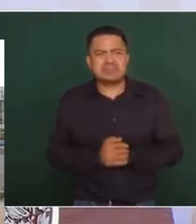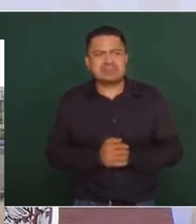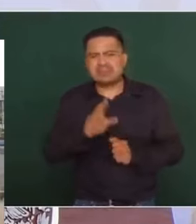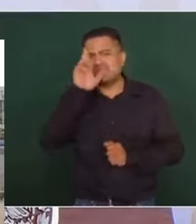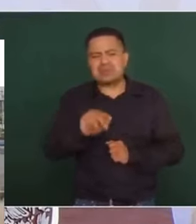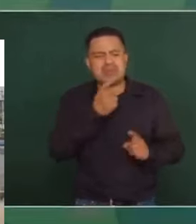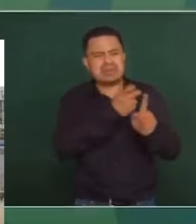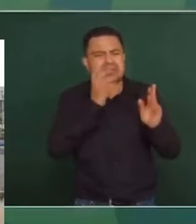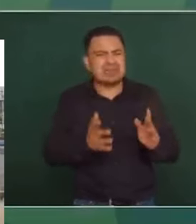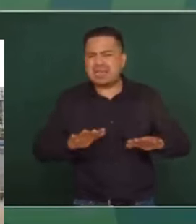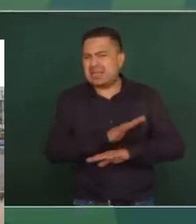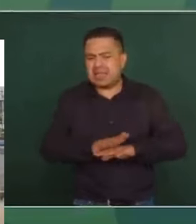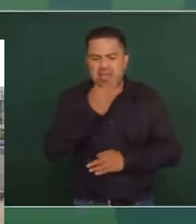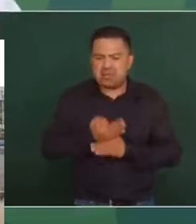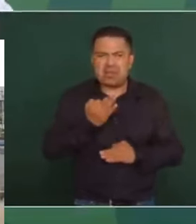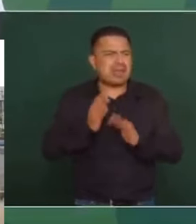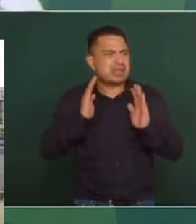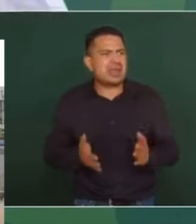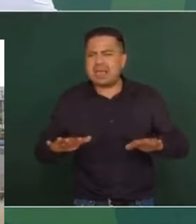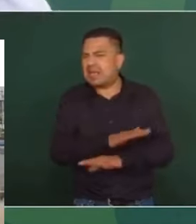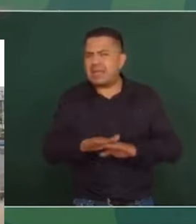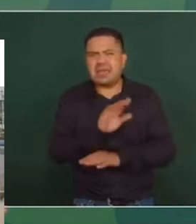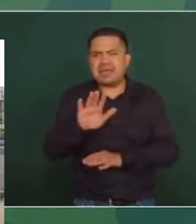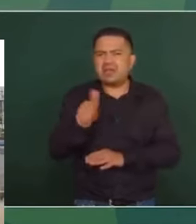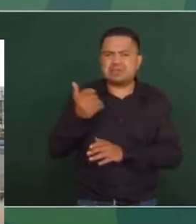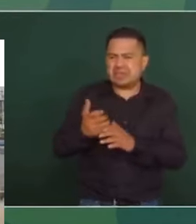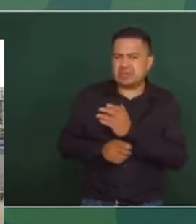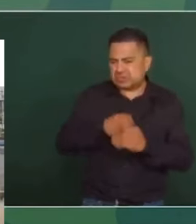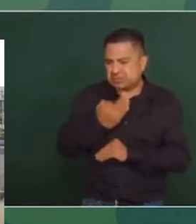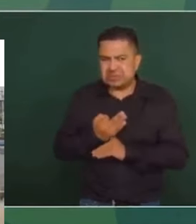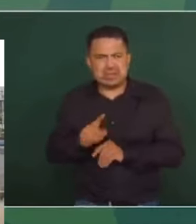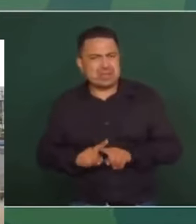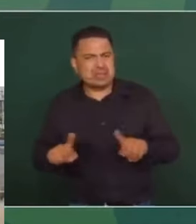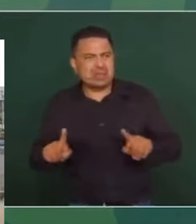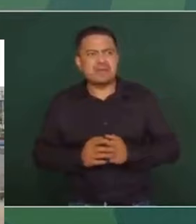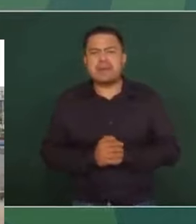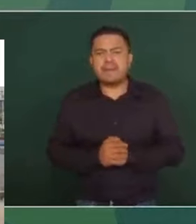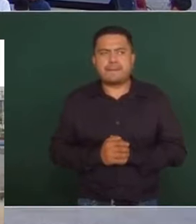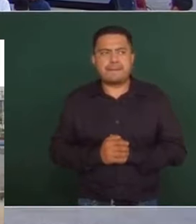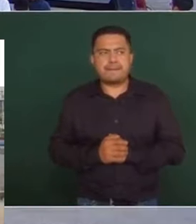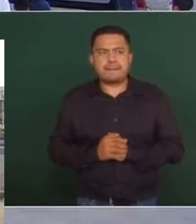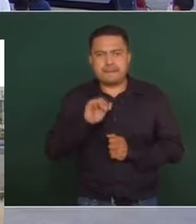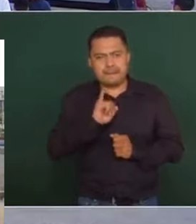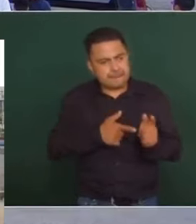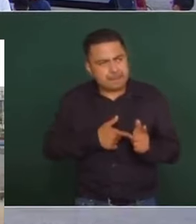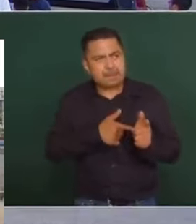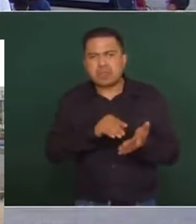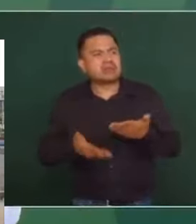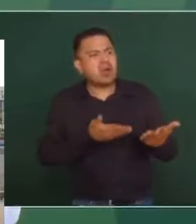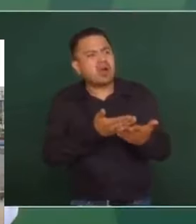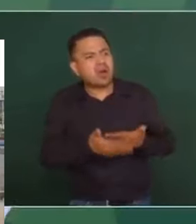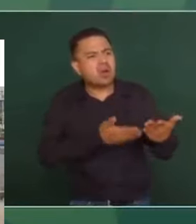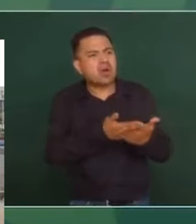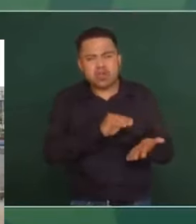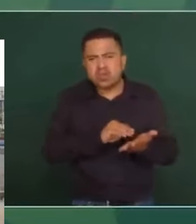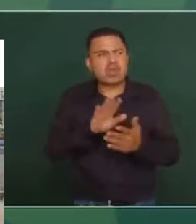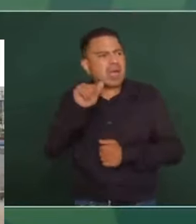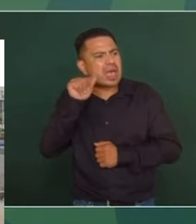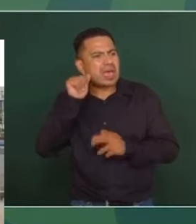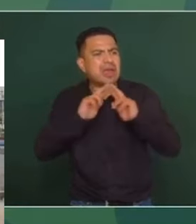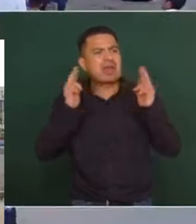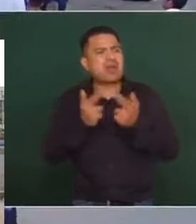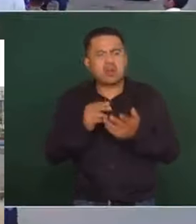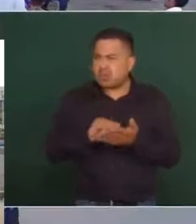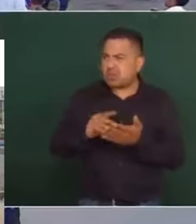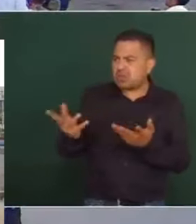No, no, si eso ya cambió. Ya cambió, ya eso ya es otra cosa. Este, que sigan hablando en gobernación. Todavía creo que ayer tuvieron una